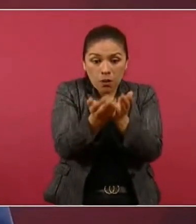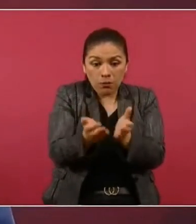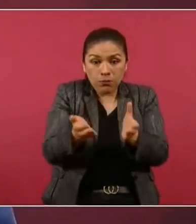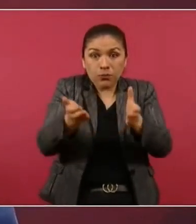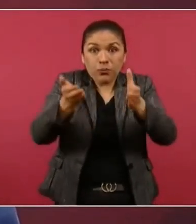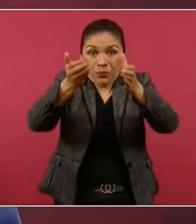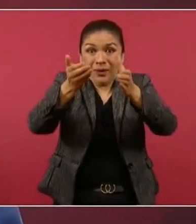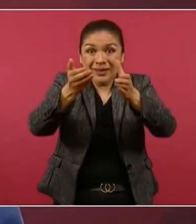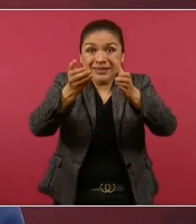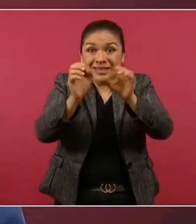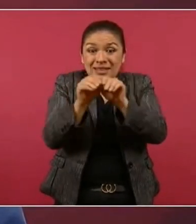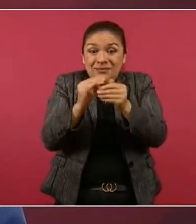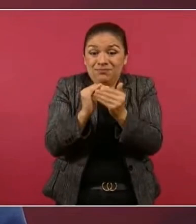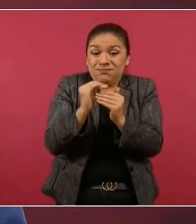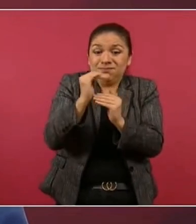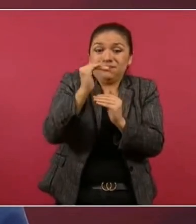copa.